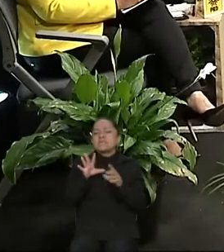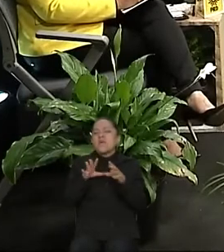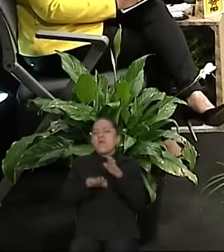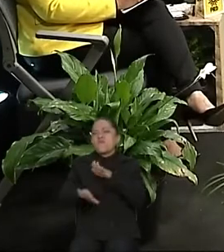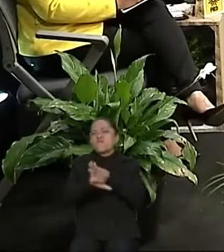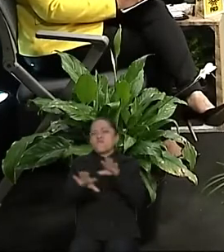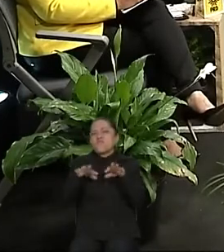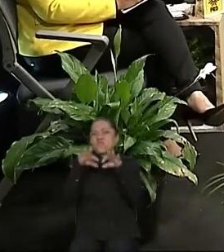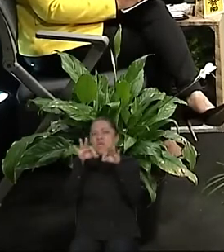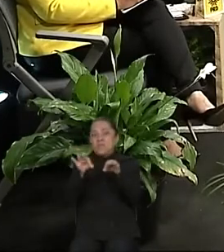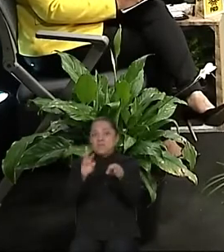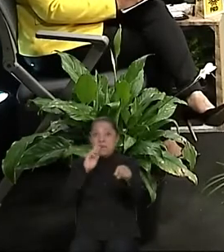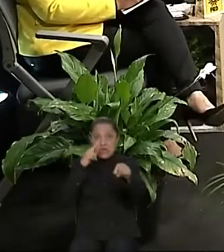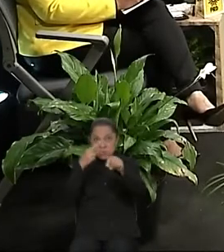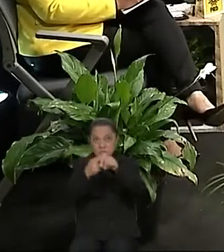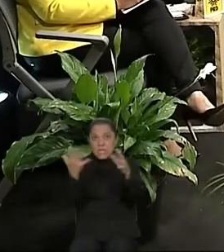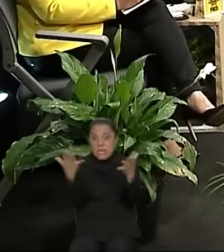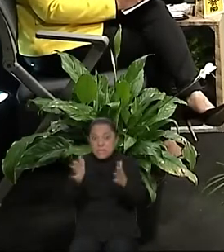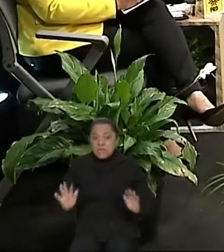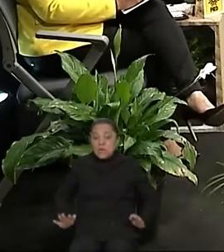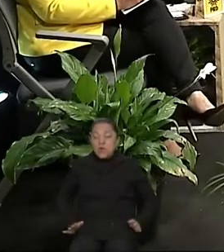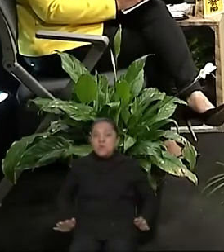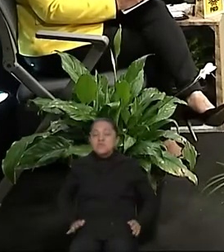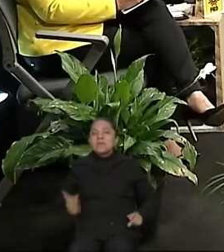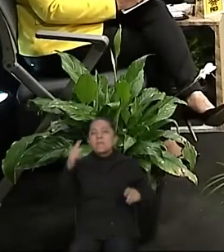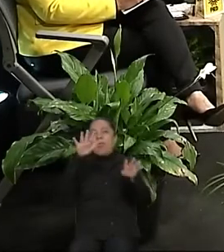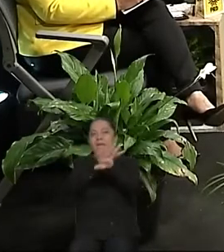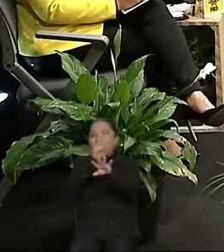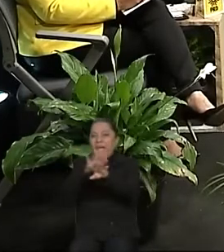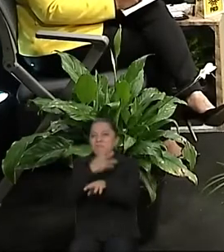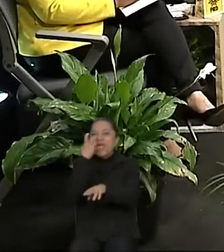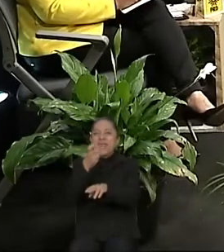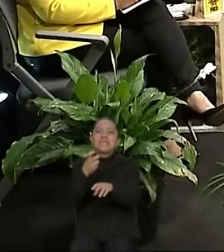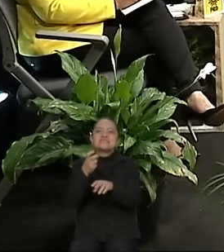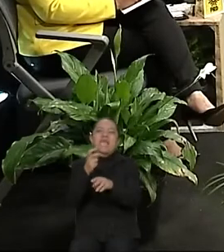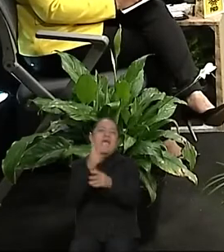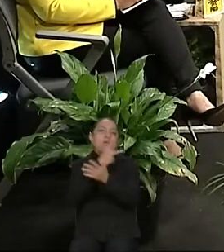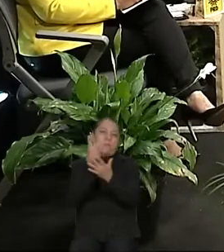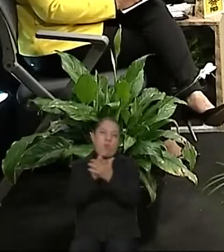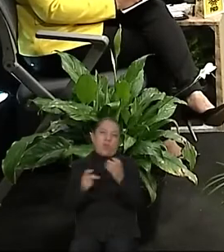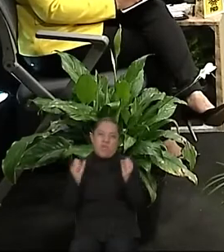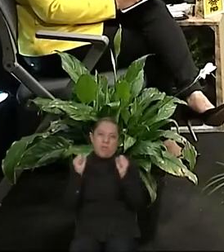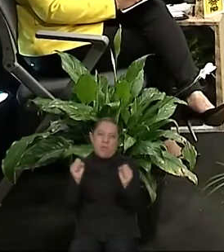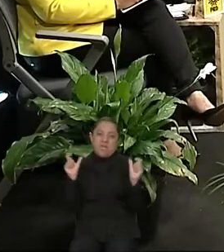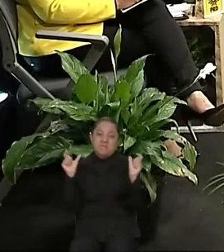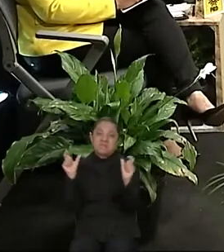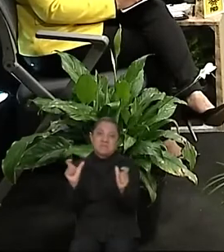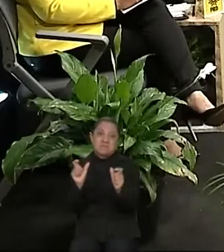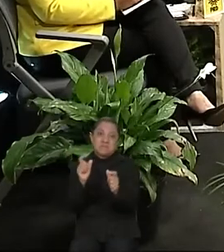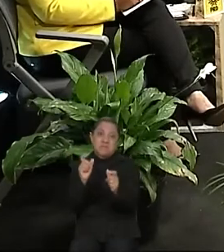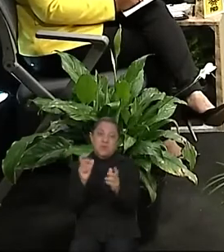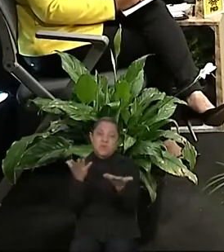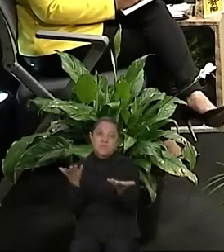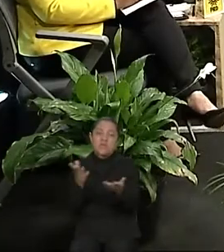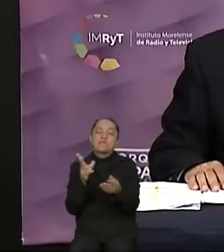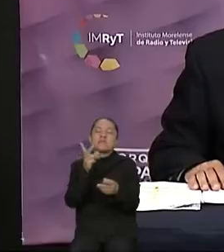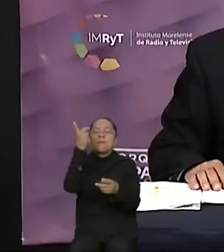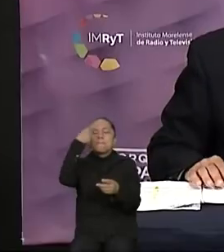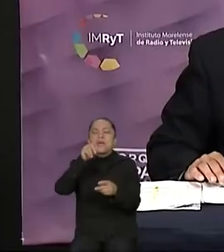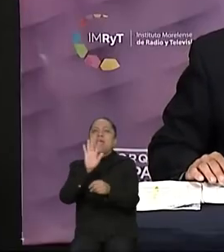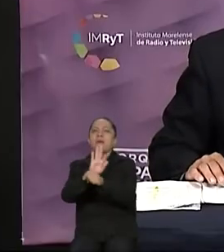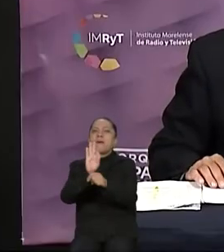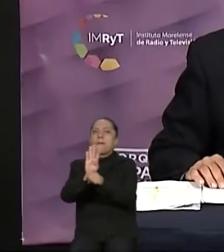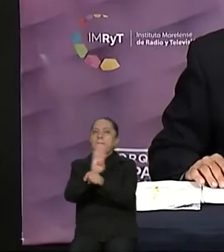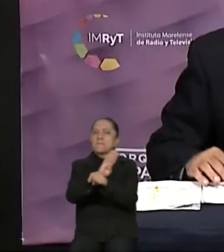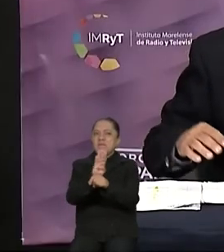generemos las condiciones para cambiar ese modelo de seguridad que tendrá que ser a beneficio de los morelenses. Muy bien.